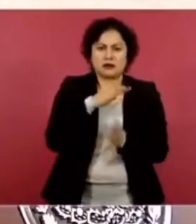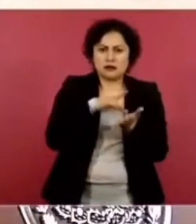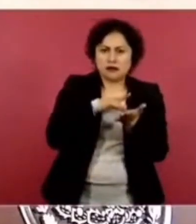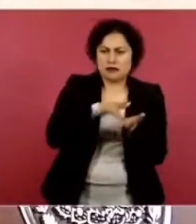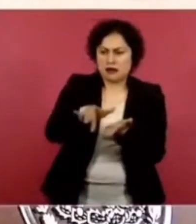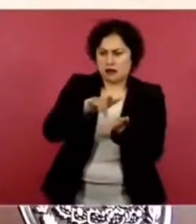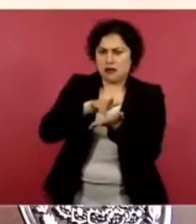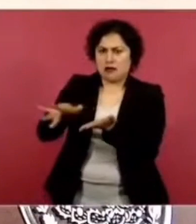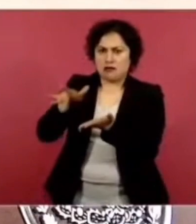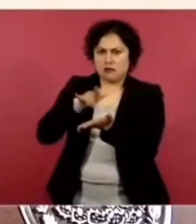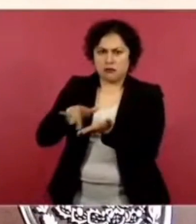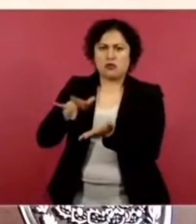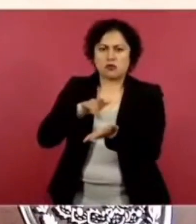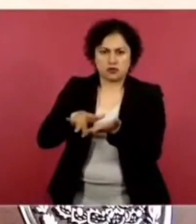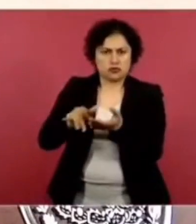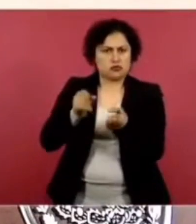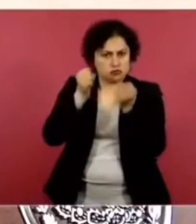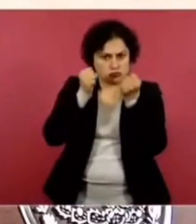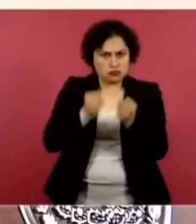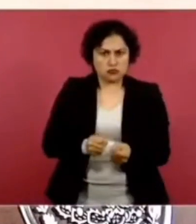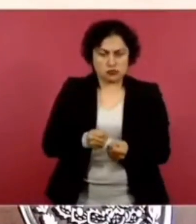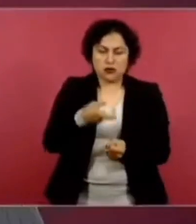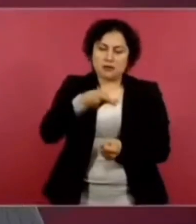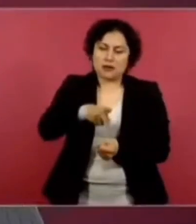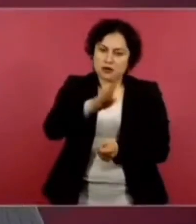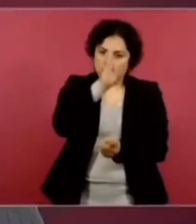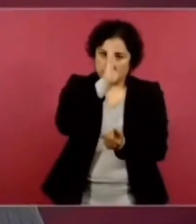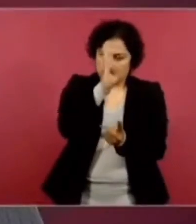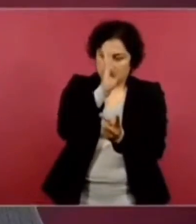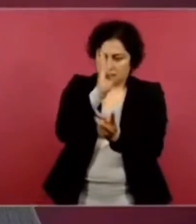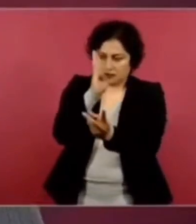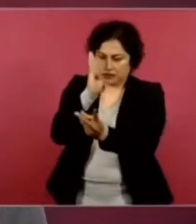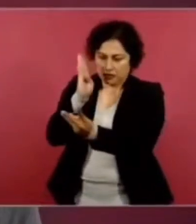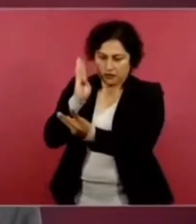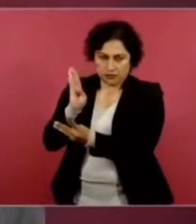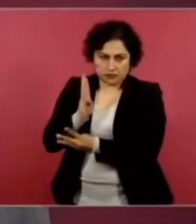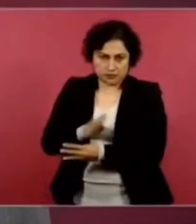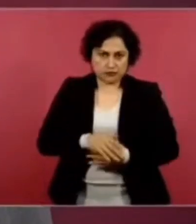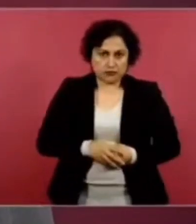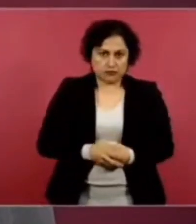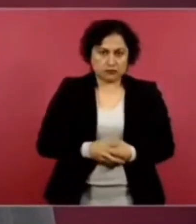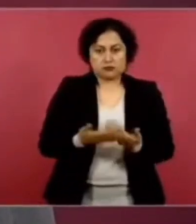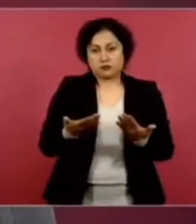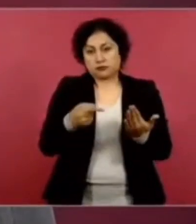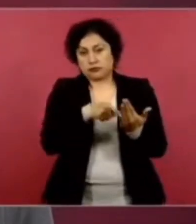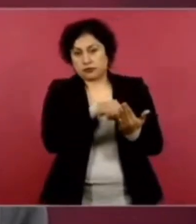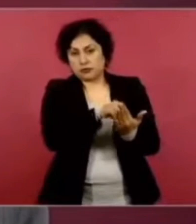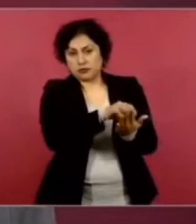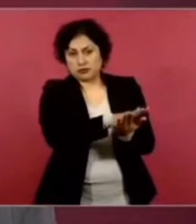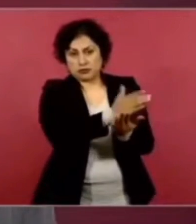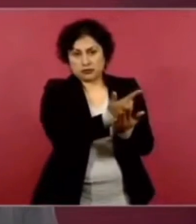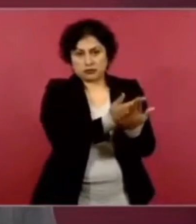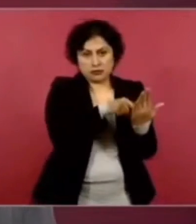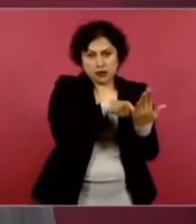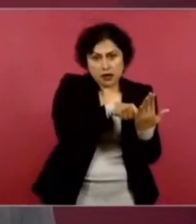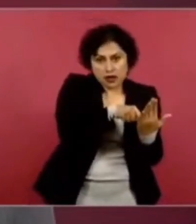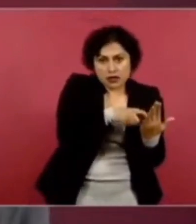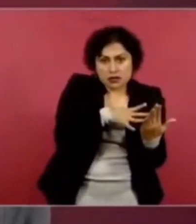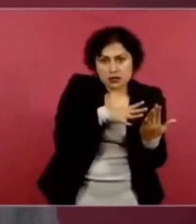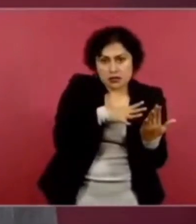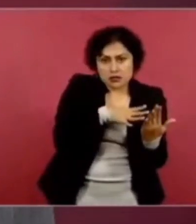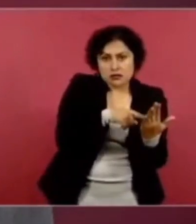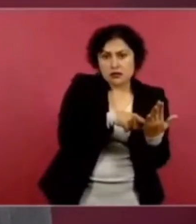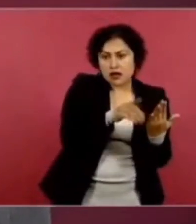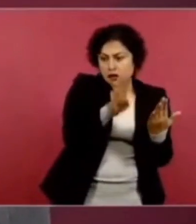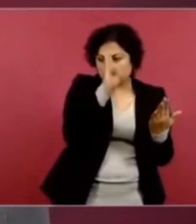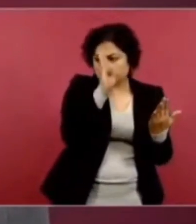directo, de acuerdo al censo, de acuerdo a la afectación en